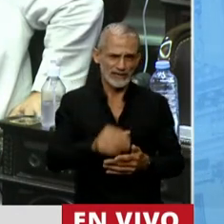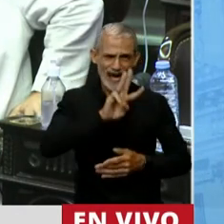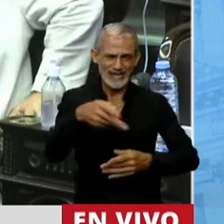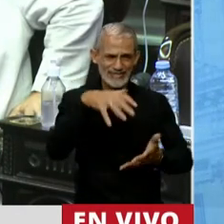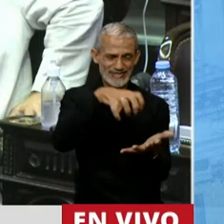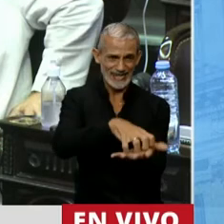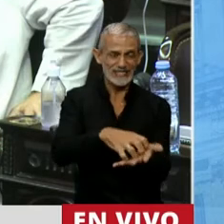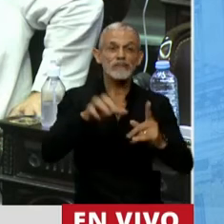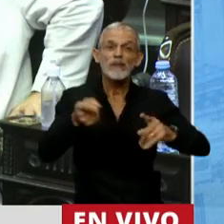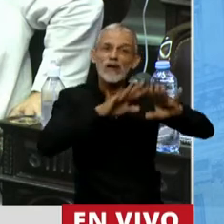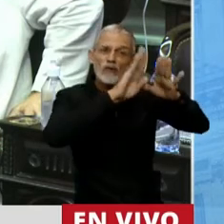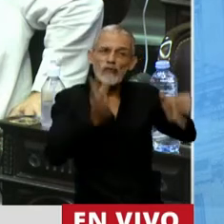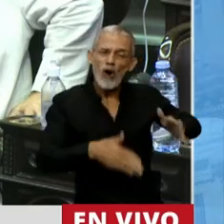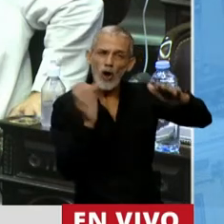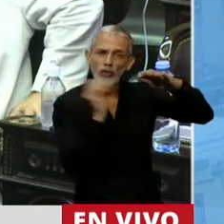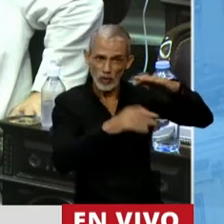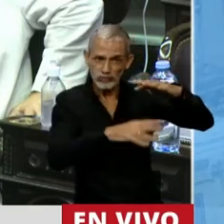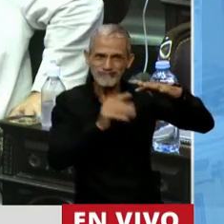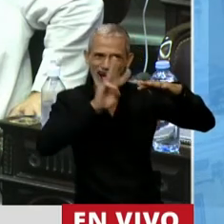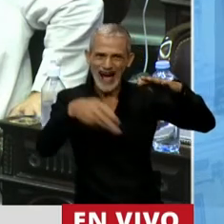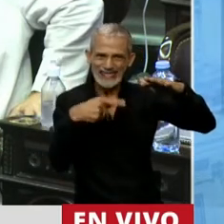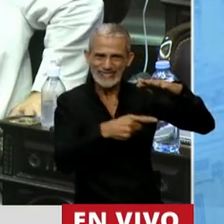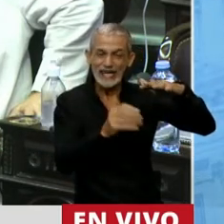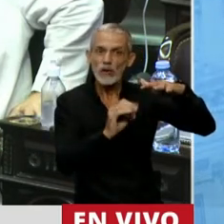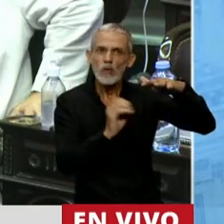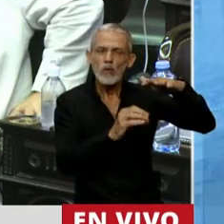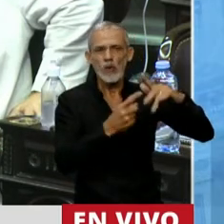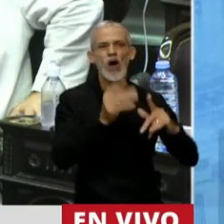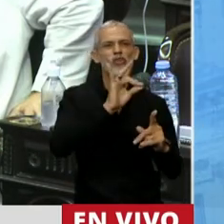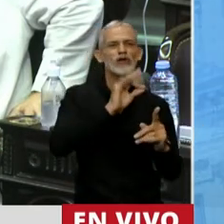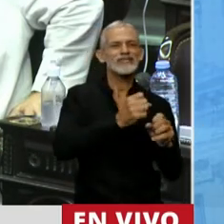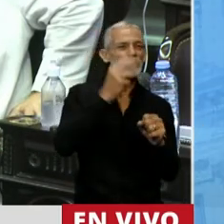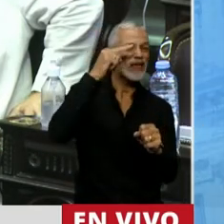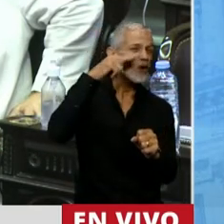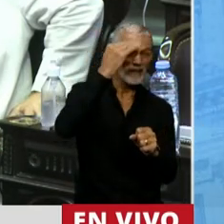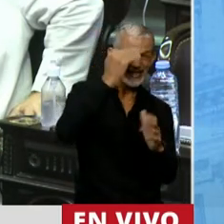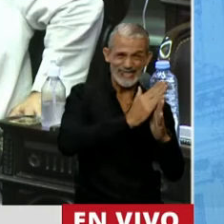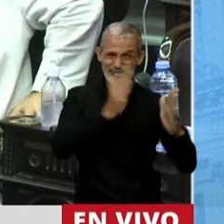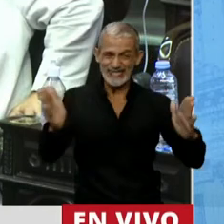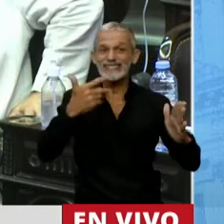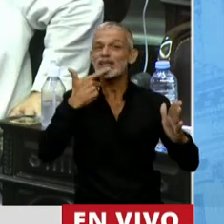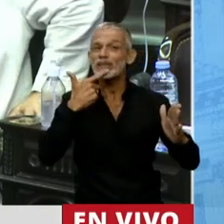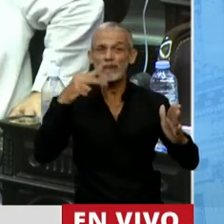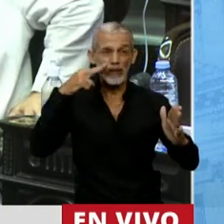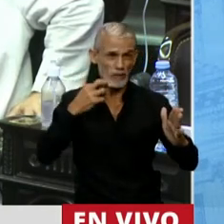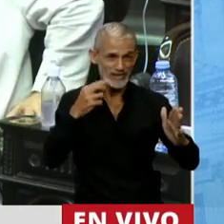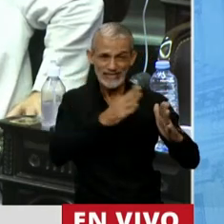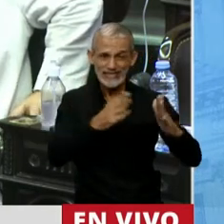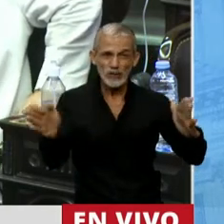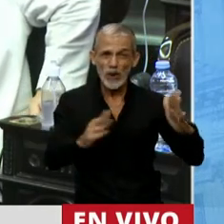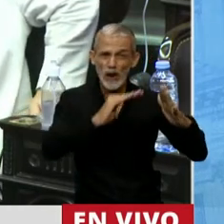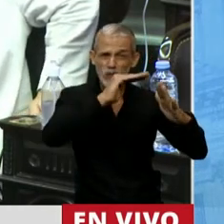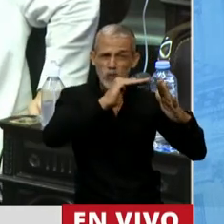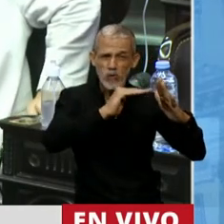el Fondo de Garantía de Sustentabilidad del ANSES entre diciembre del 2015 y septiembre del 2019 perdió el